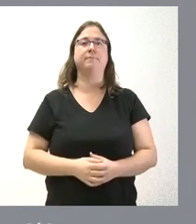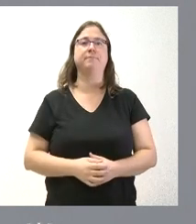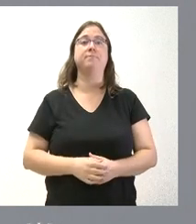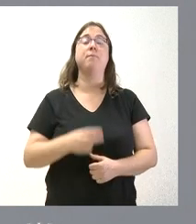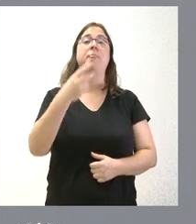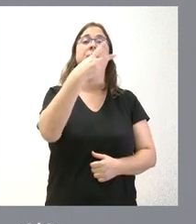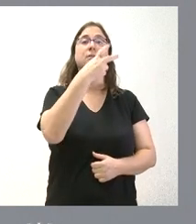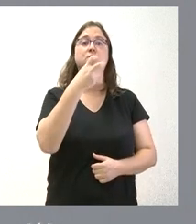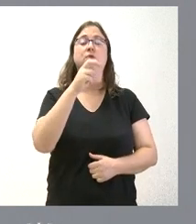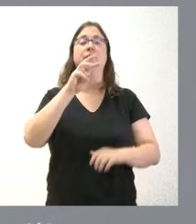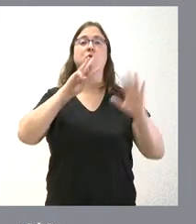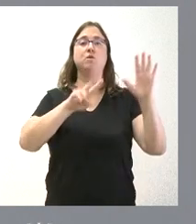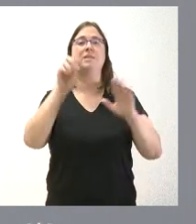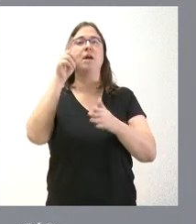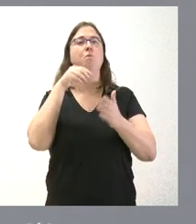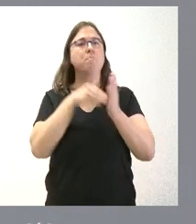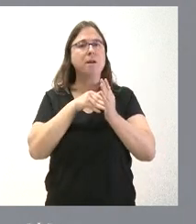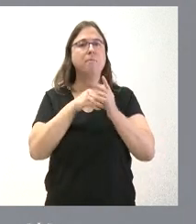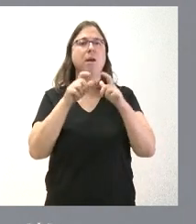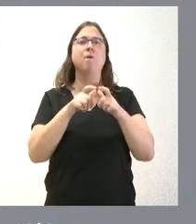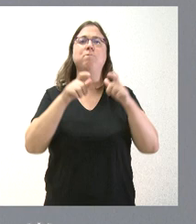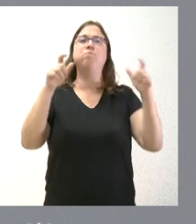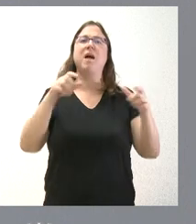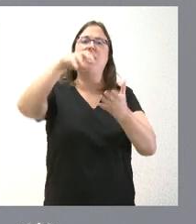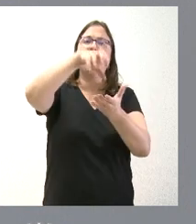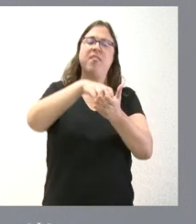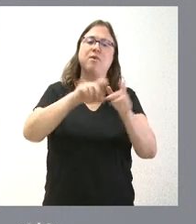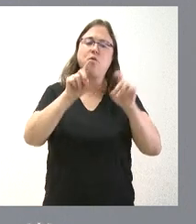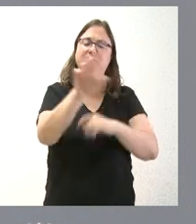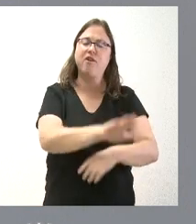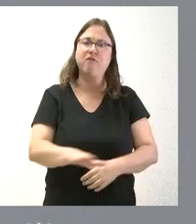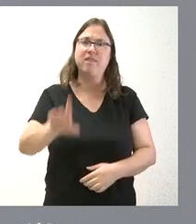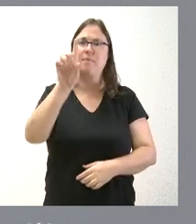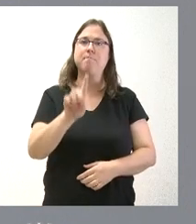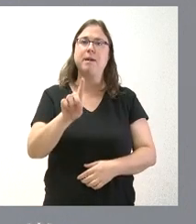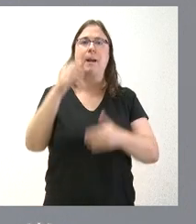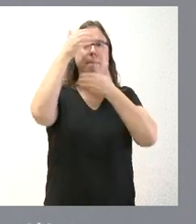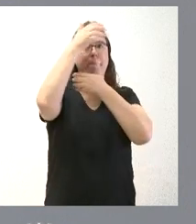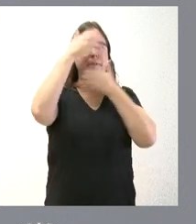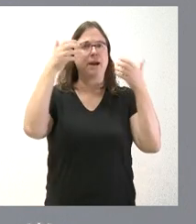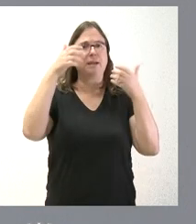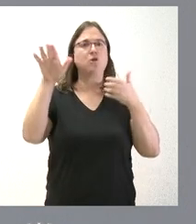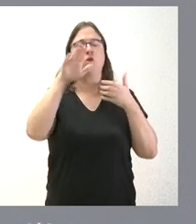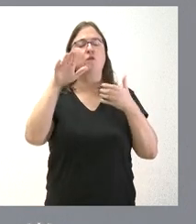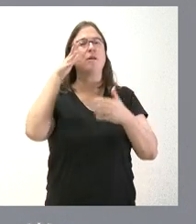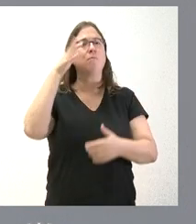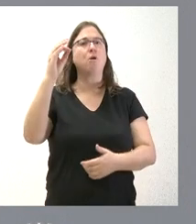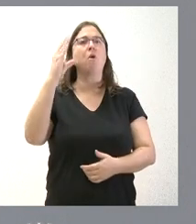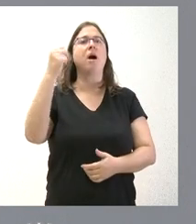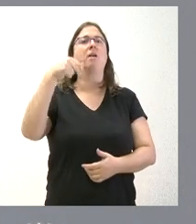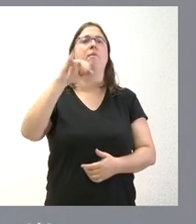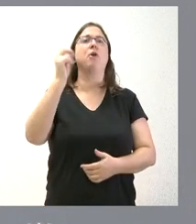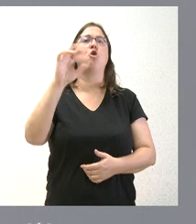281.000 euros es lo que se va a destinar a la ampliación del Centro de Educación Infantil y Primaria Pablo Picasso en Carvajosa de la Sagrada en Salamanca